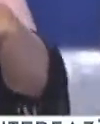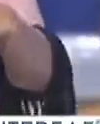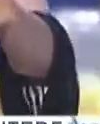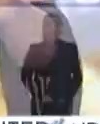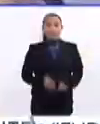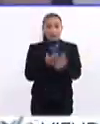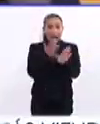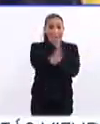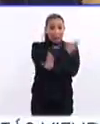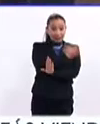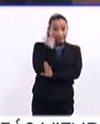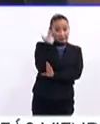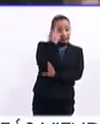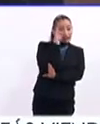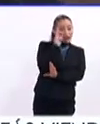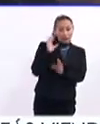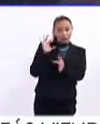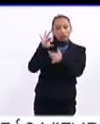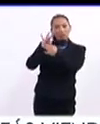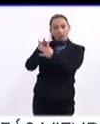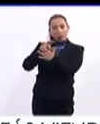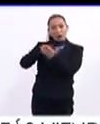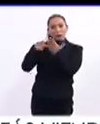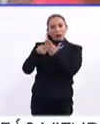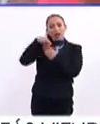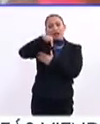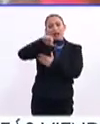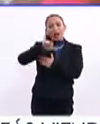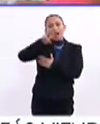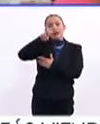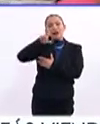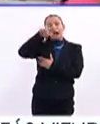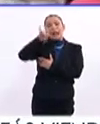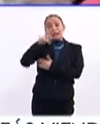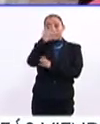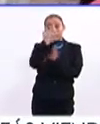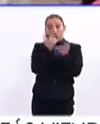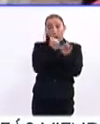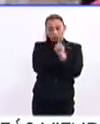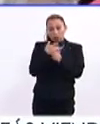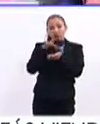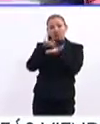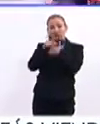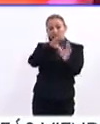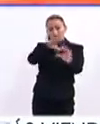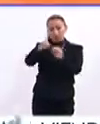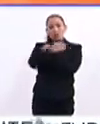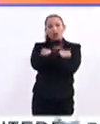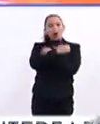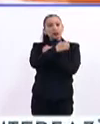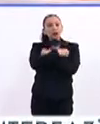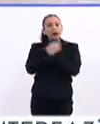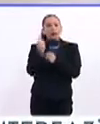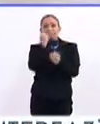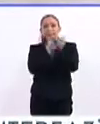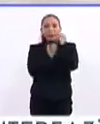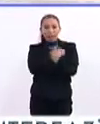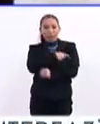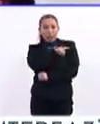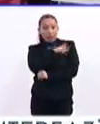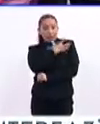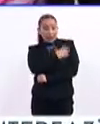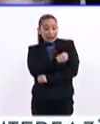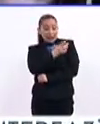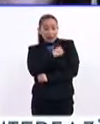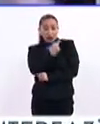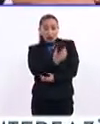Antes de coronarse, ella se unió al proyecto Navalí, que desde hace cinco años brinda educación, salud y nutrición a niños, hijos